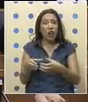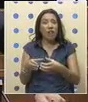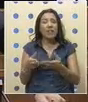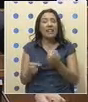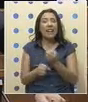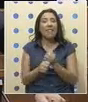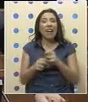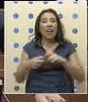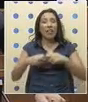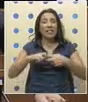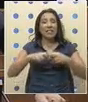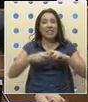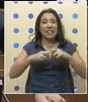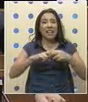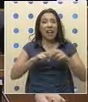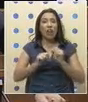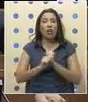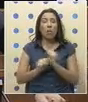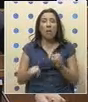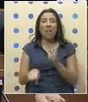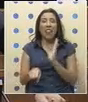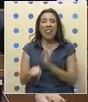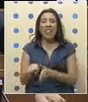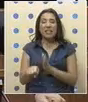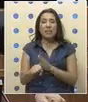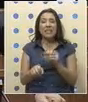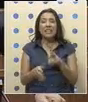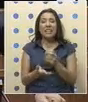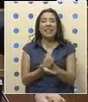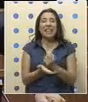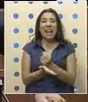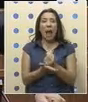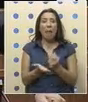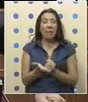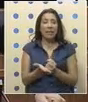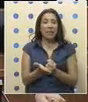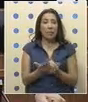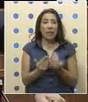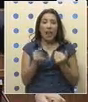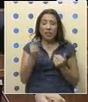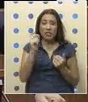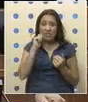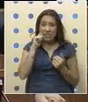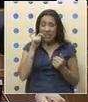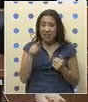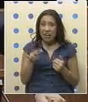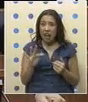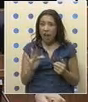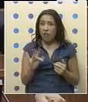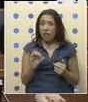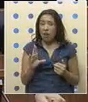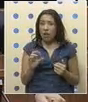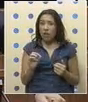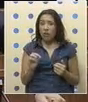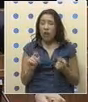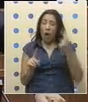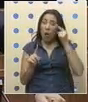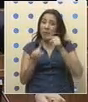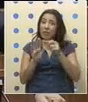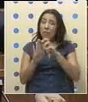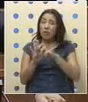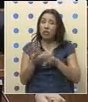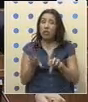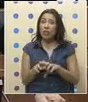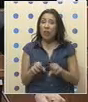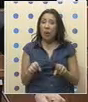tarea sindical, no puedan ser despedidos sin un trámite previo. Eso es doctrinariamente el fuero. Lo que apunta este previsto de